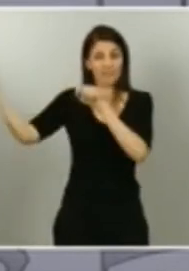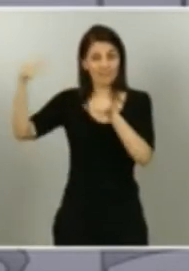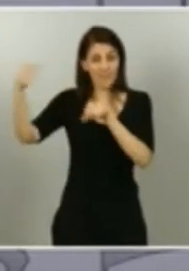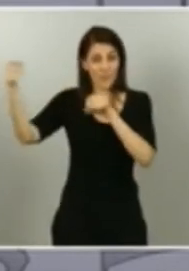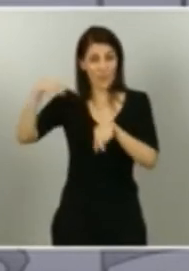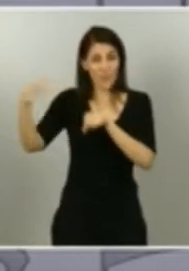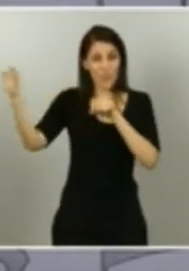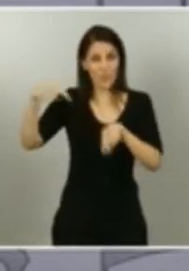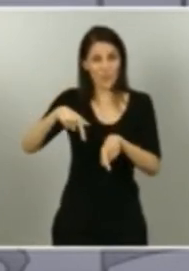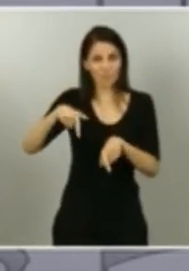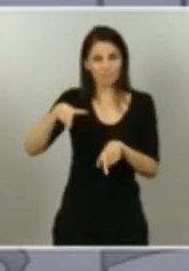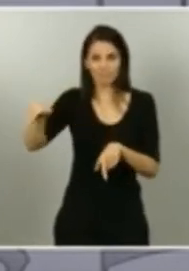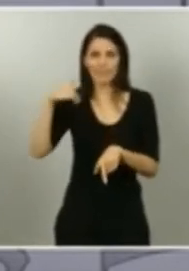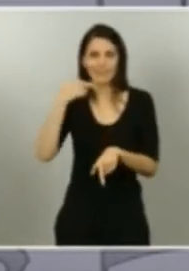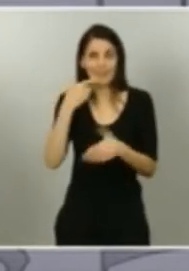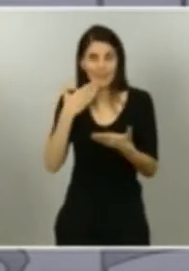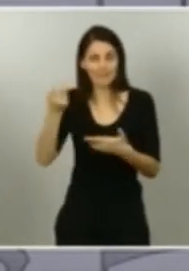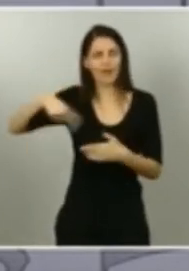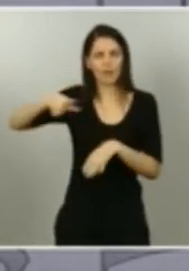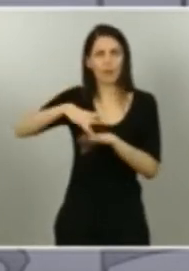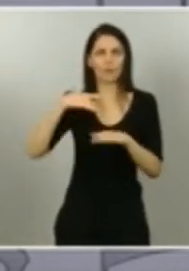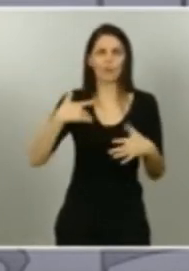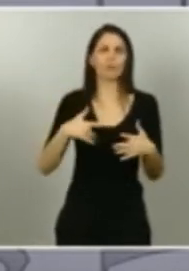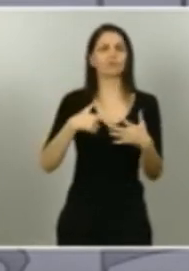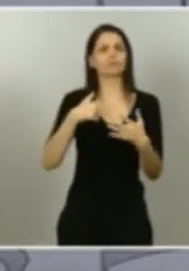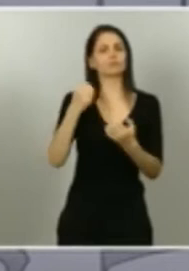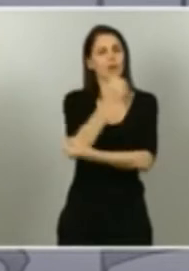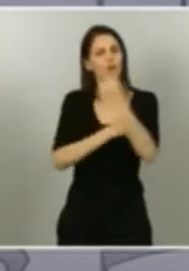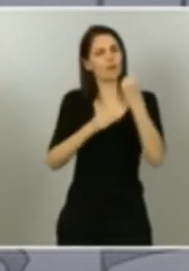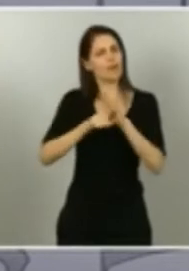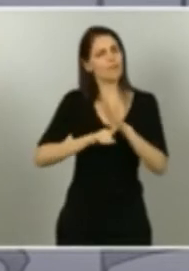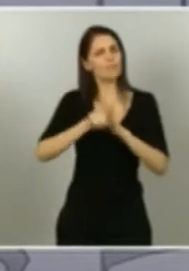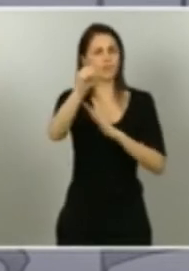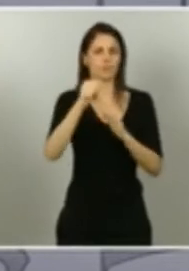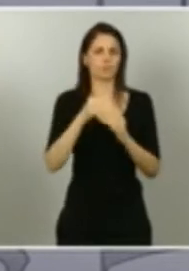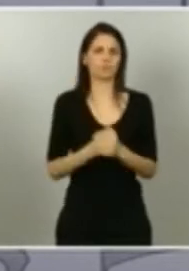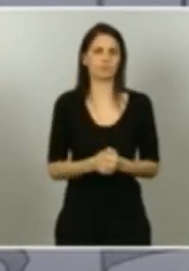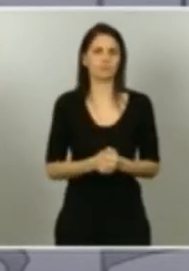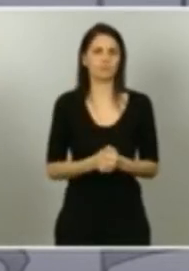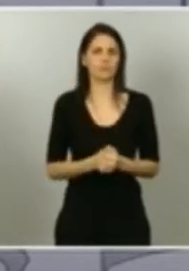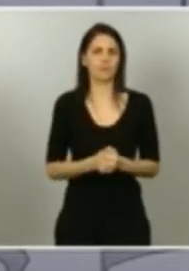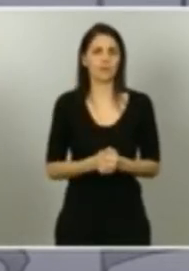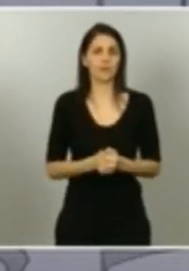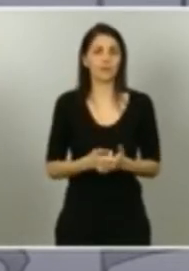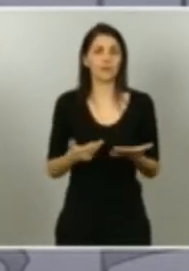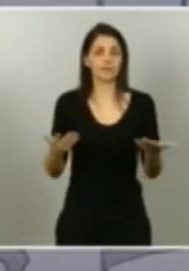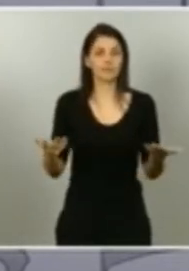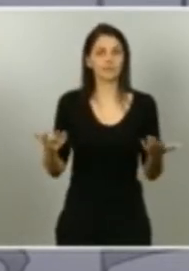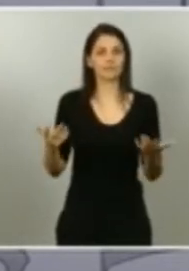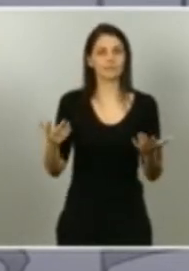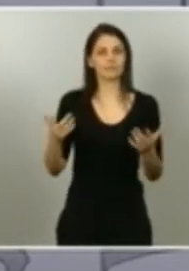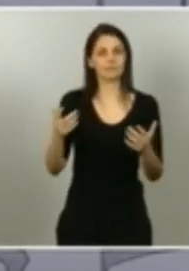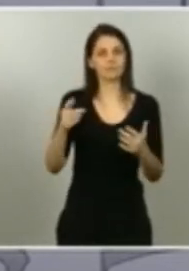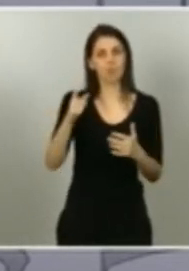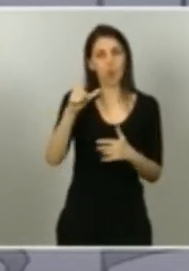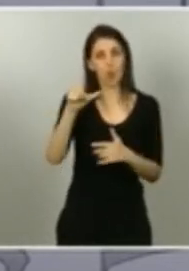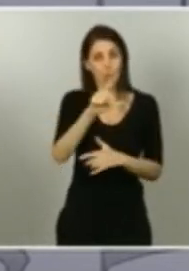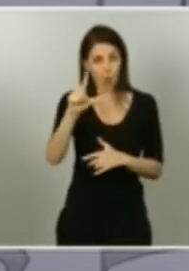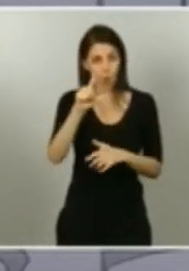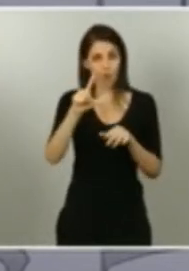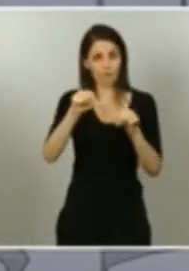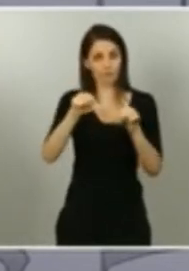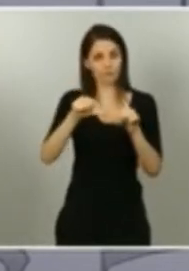económica. Esperamos a nuestros visitantes desde el inicio del mes de julio con los brazos abiertos y con